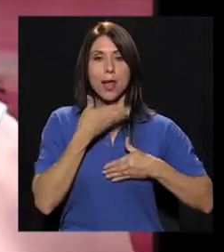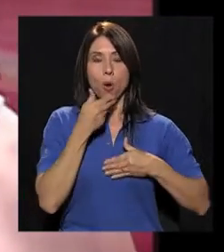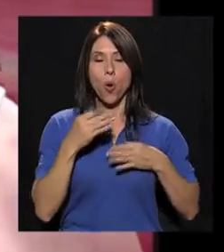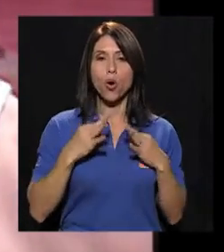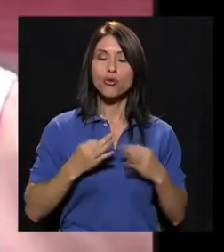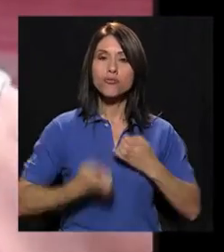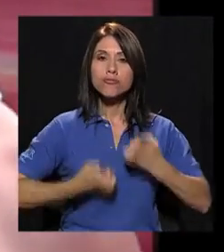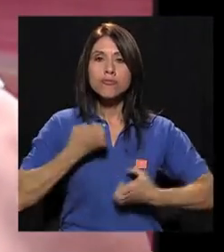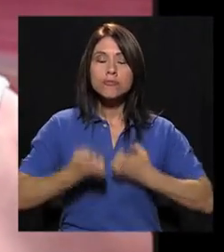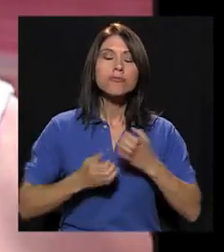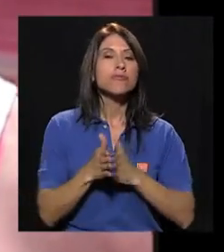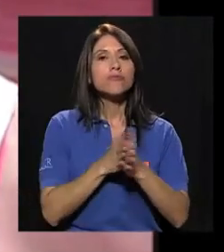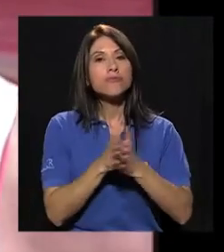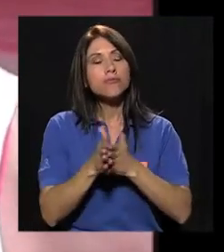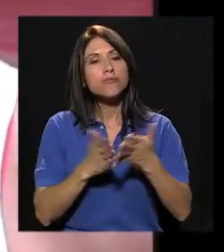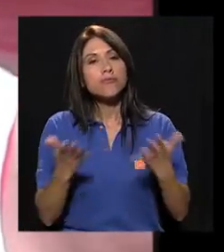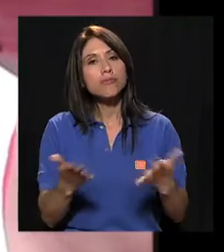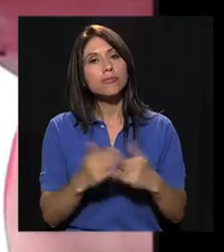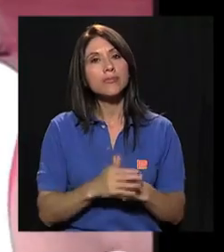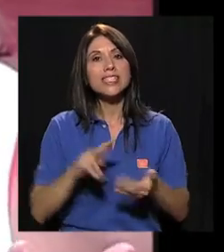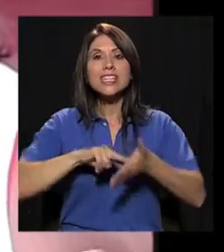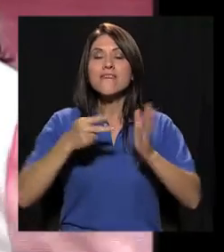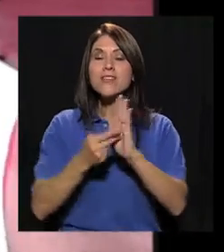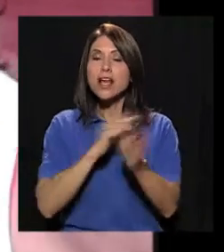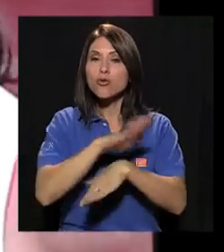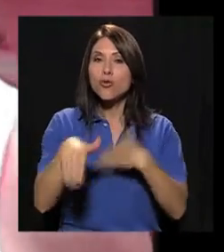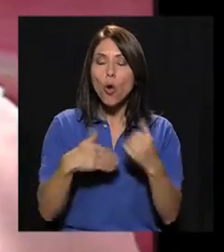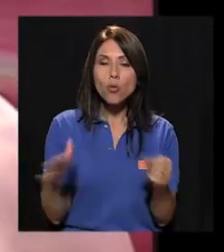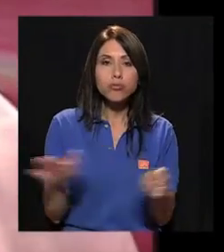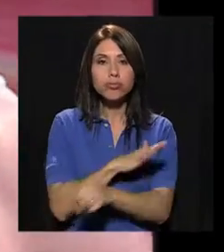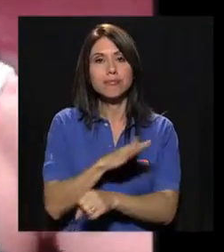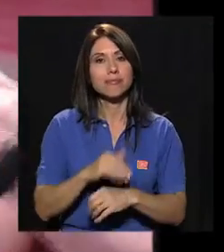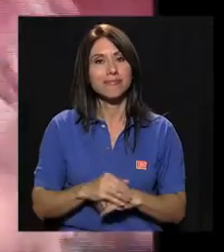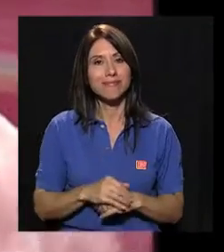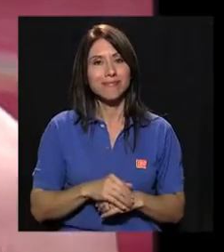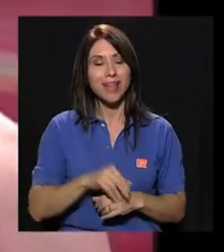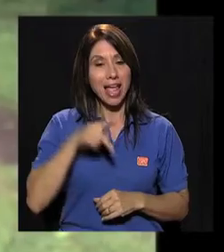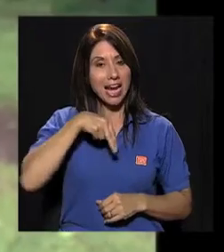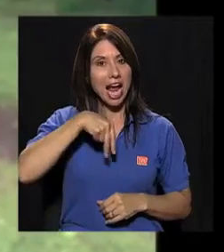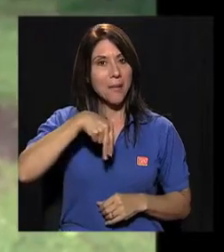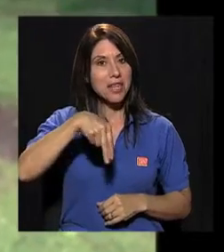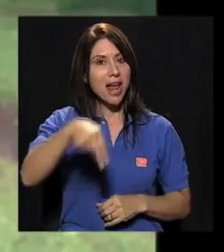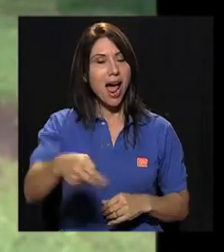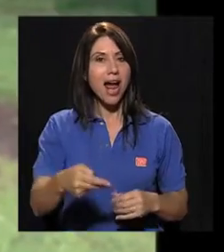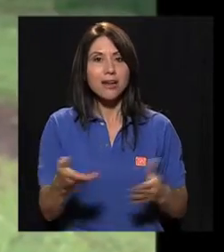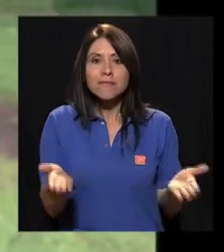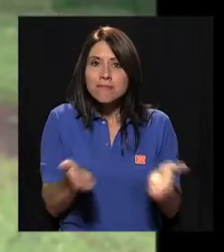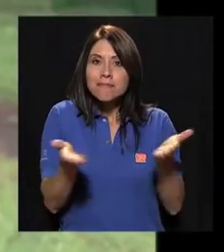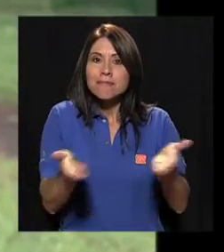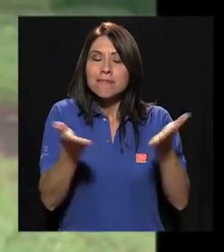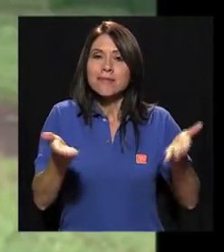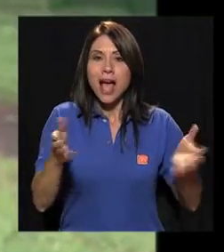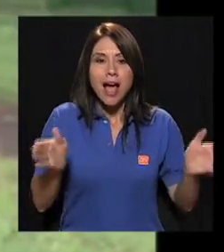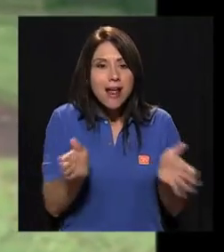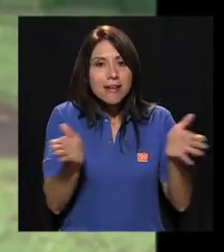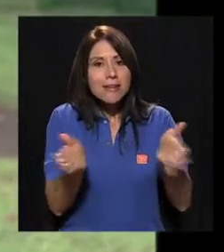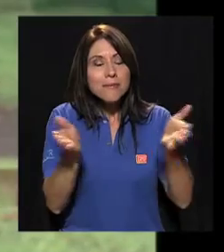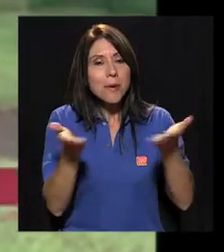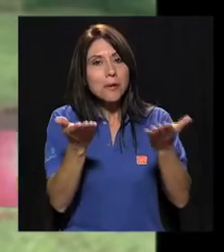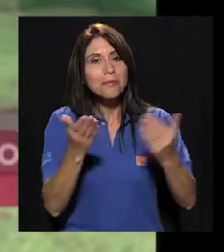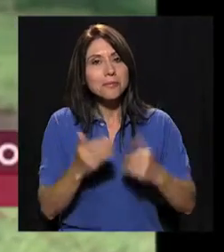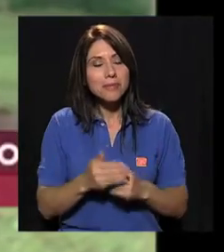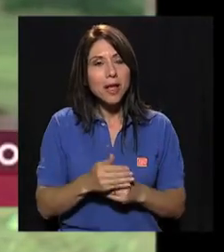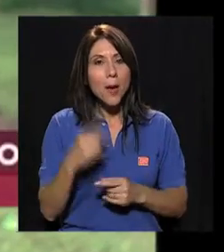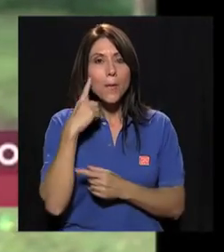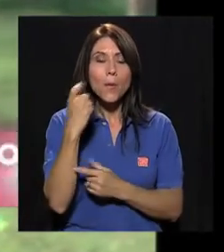mejor anímicamente y mejor emocionalmente. O es un todo. El caminar te levanta el ánimo.